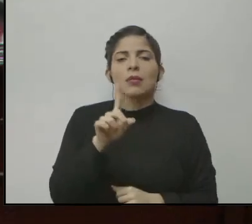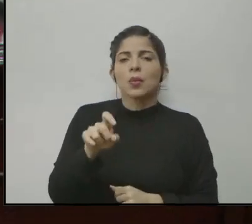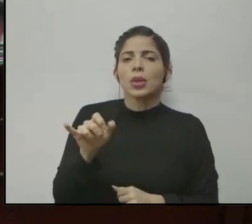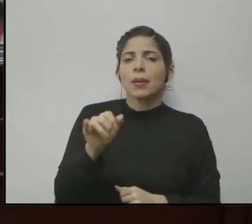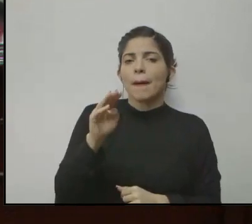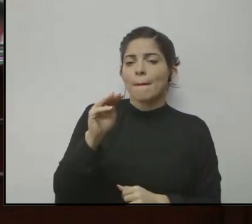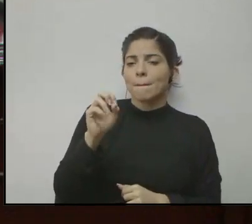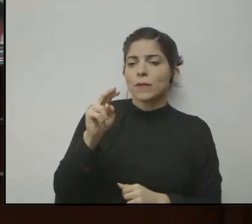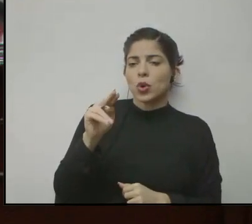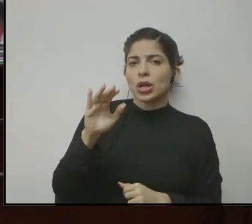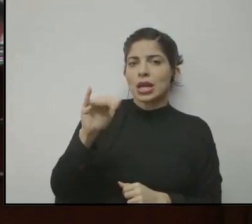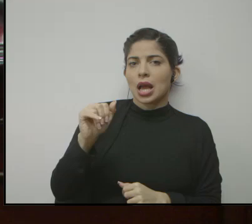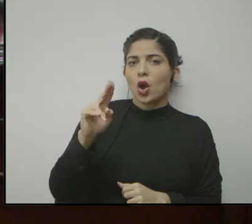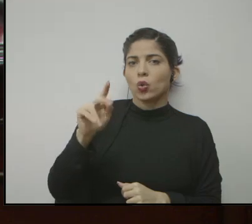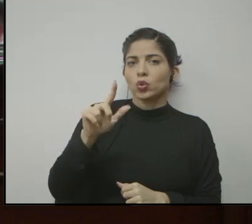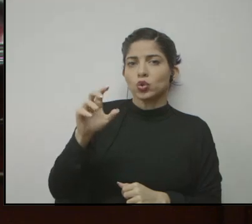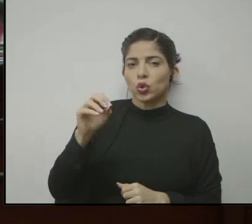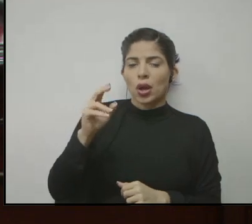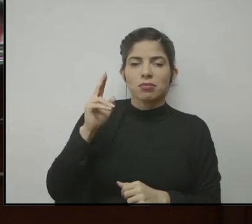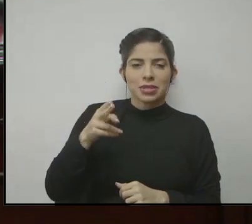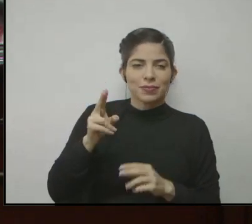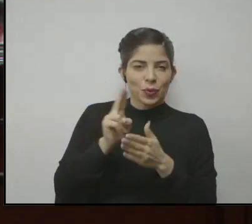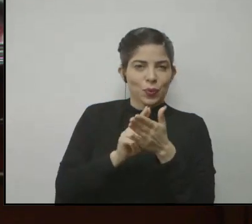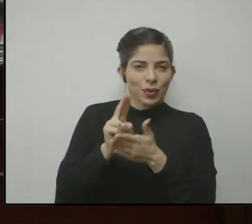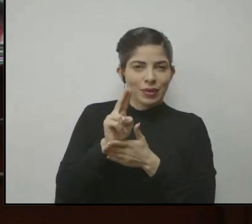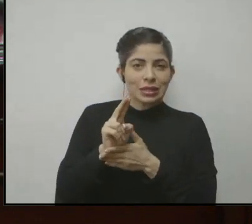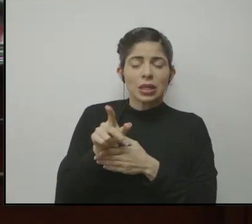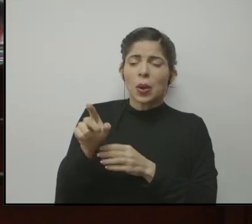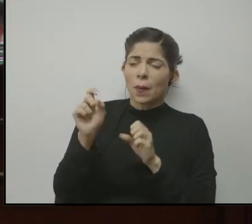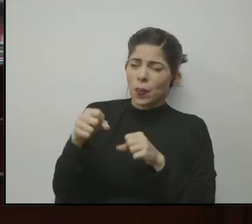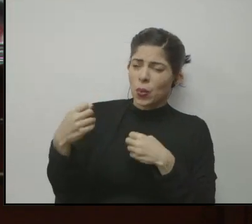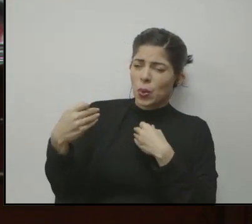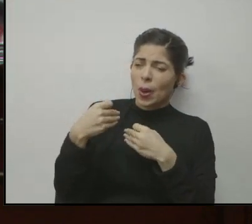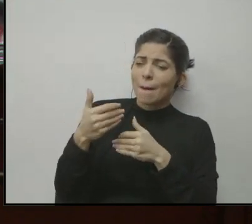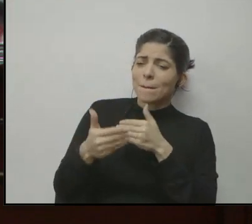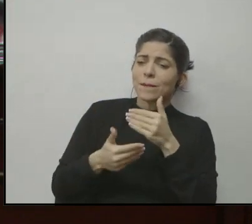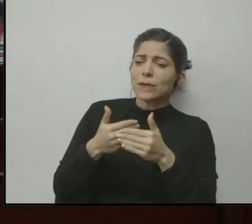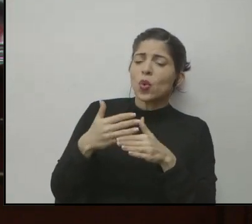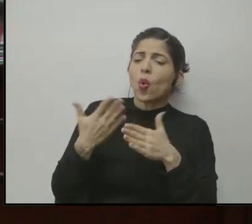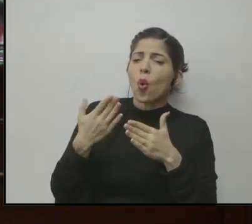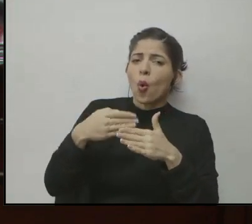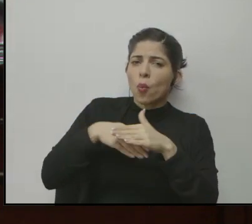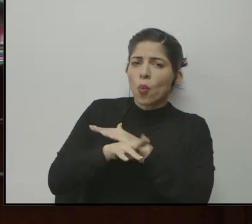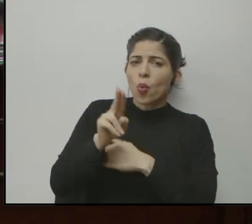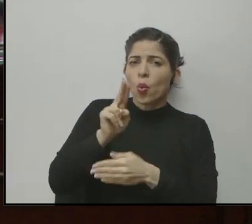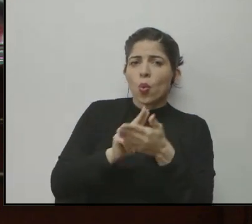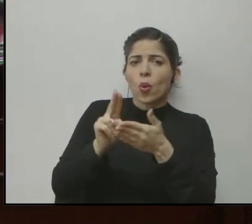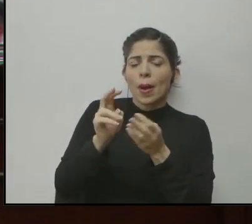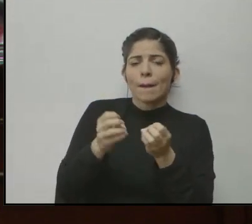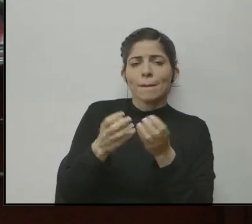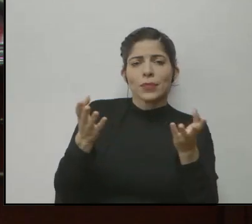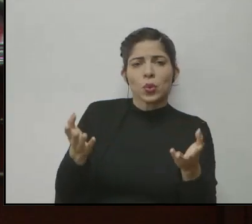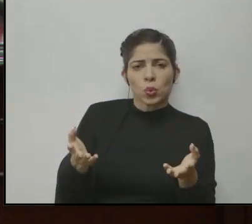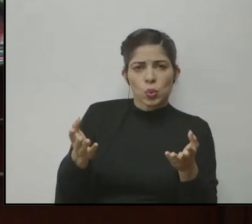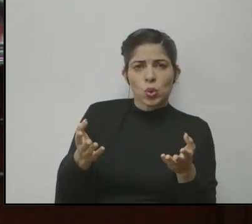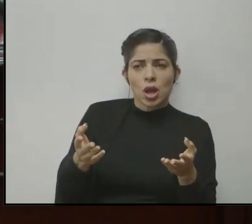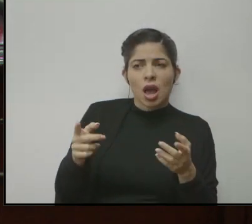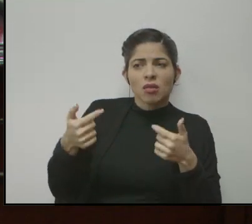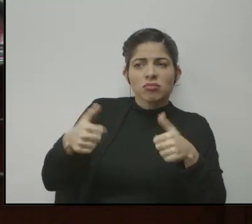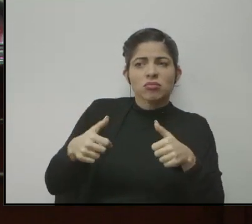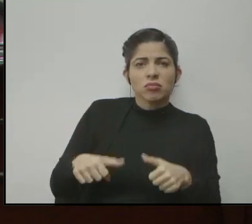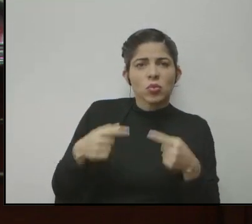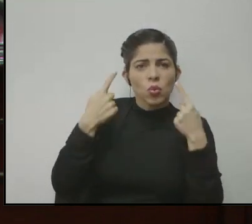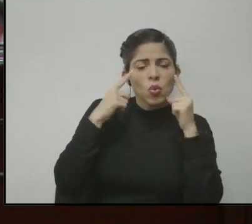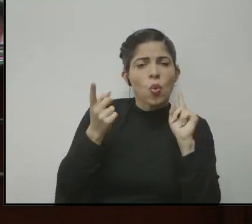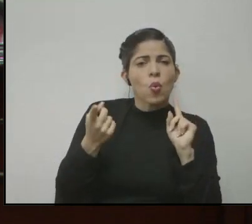también Mónica Ulloda siempre en temas de universidades, ¿podría referirse al proceso de admisión de las universidades públicas? ¿Qué acuerdos ha